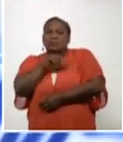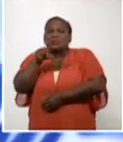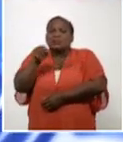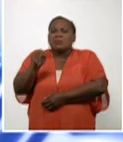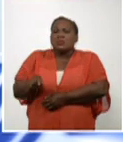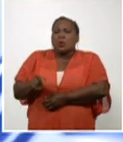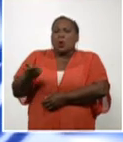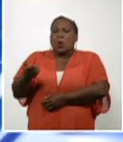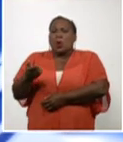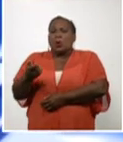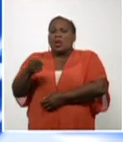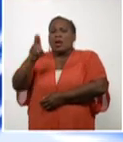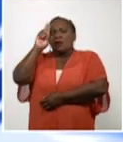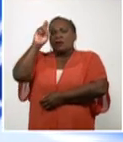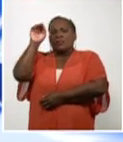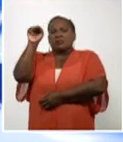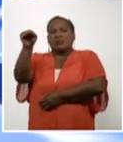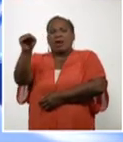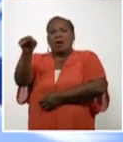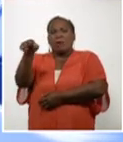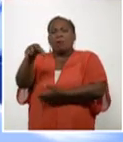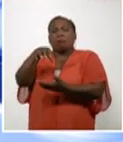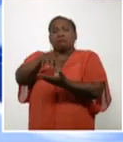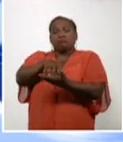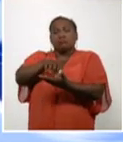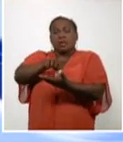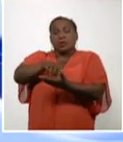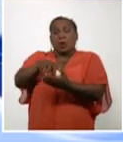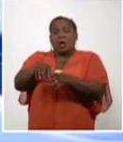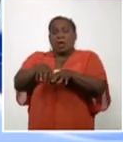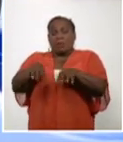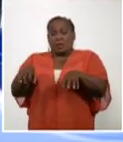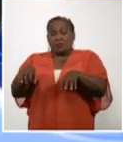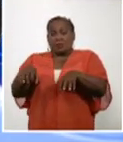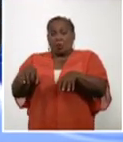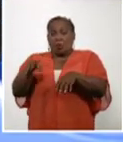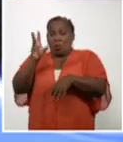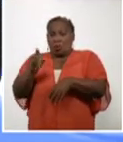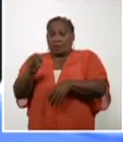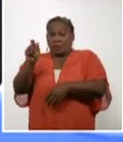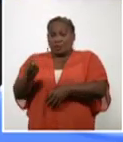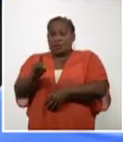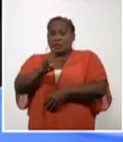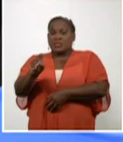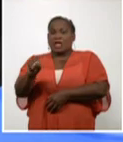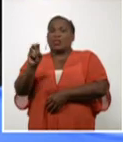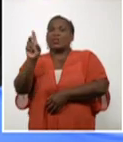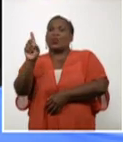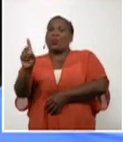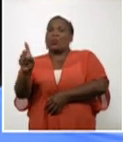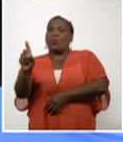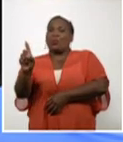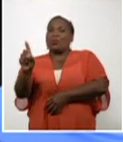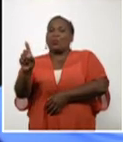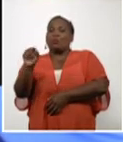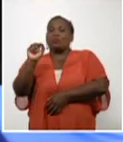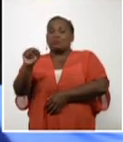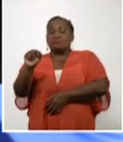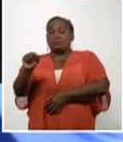centro en Guantánamo un total de 101 pacientes. Acá en nuestro centro la capacidad está